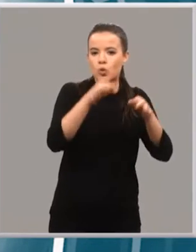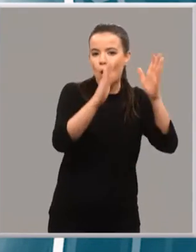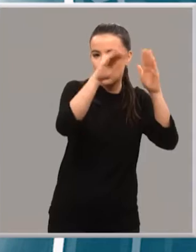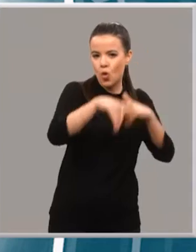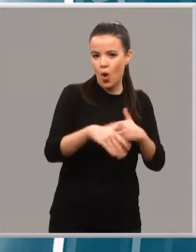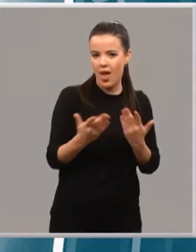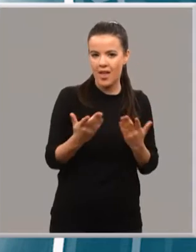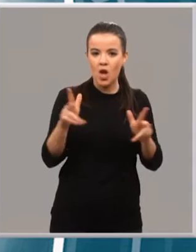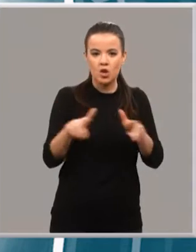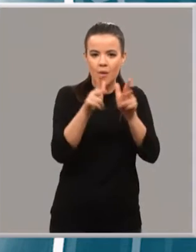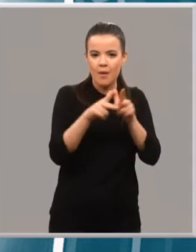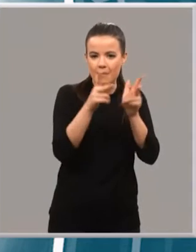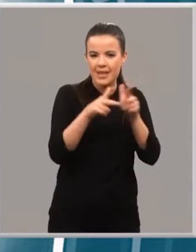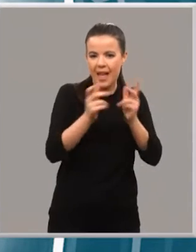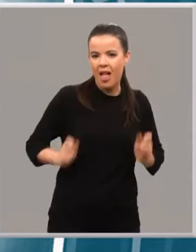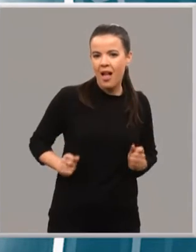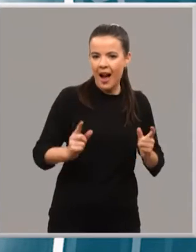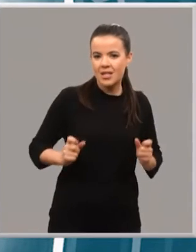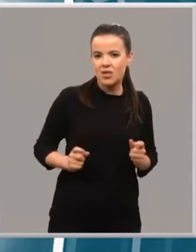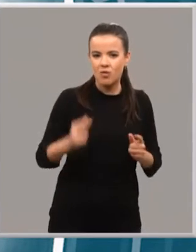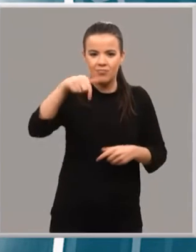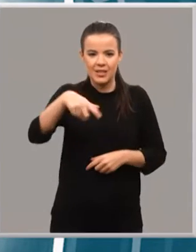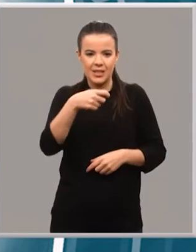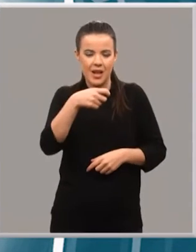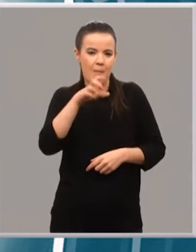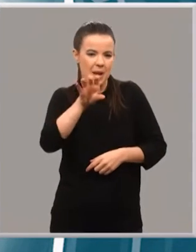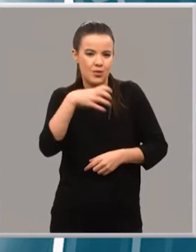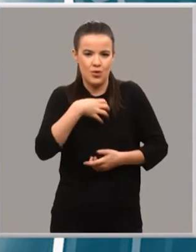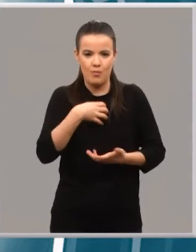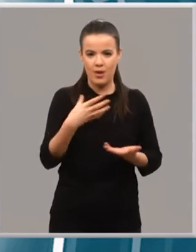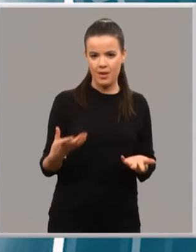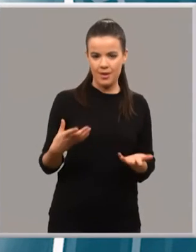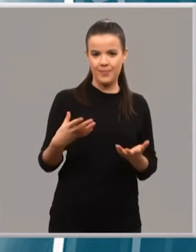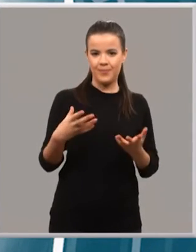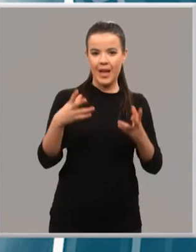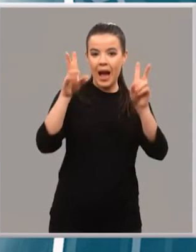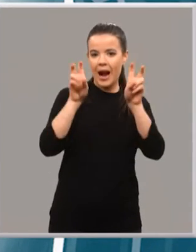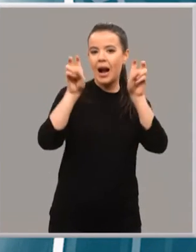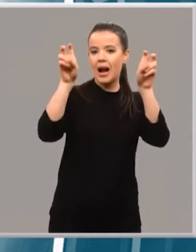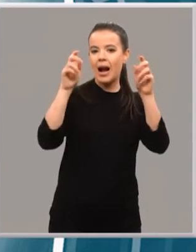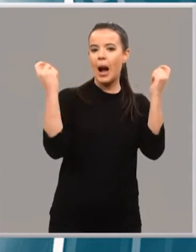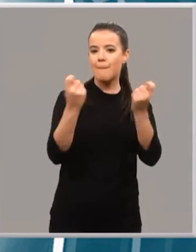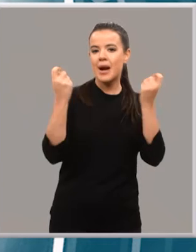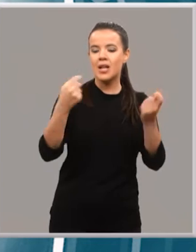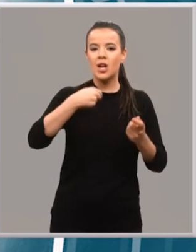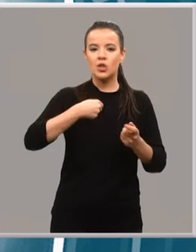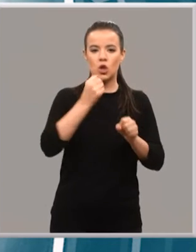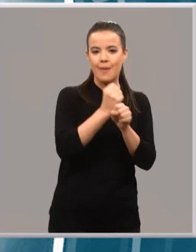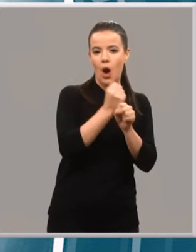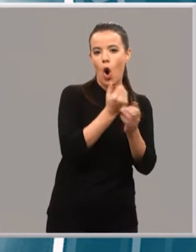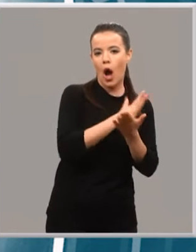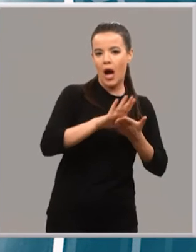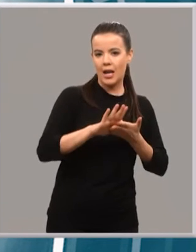coste social y económico que este país no se puede permitir. La campaña Yo trabajo gratis busca poner de relieve datos como estos,